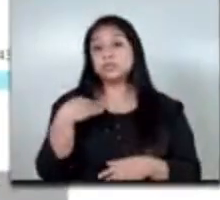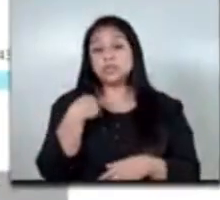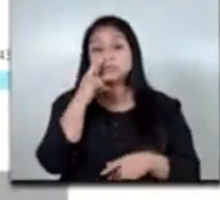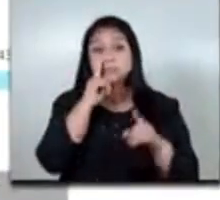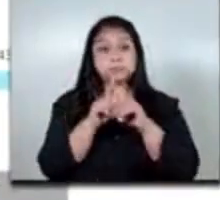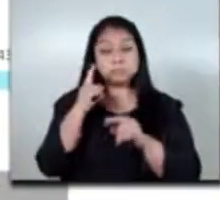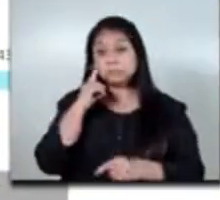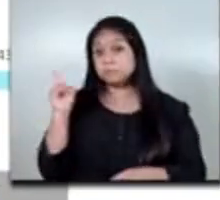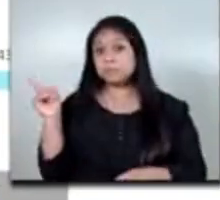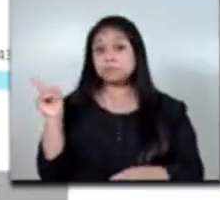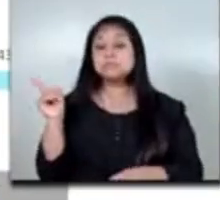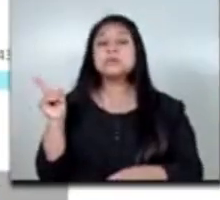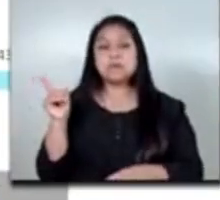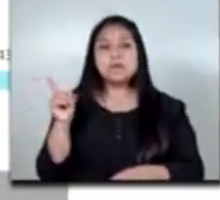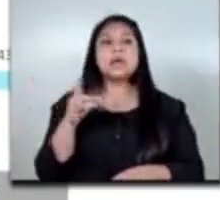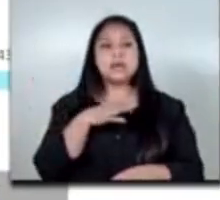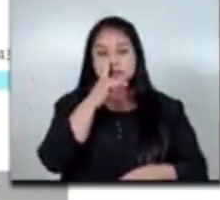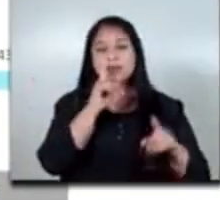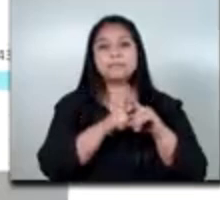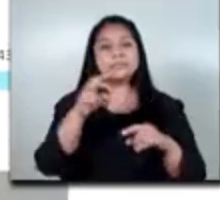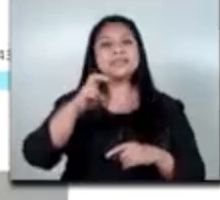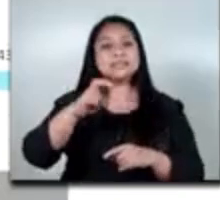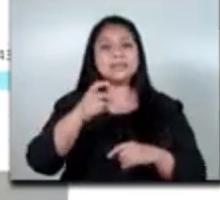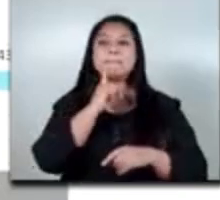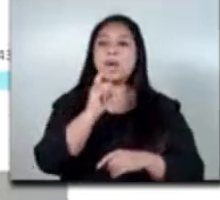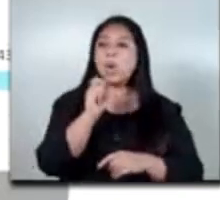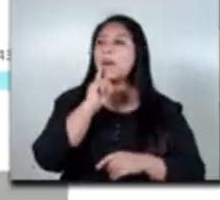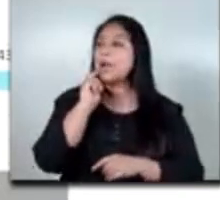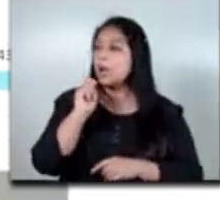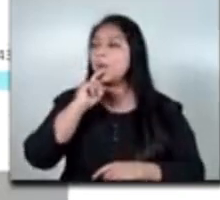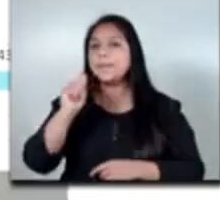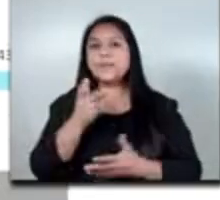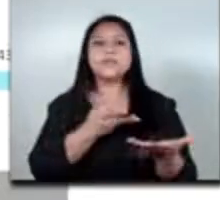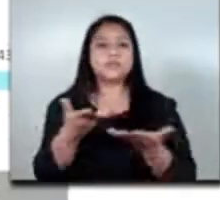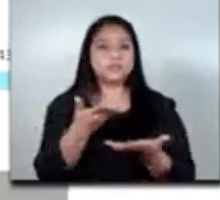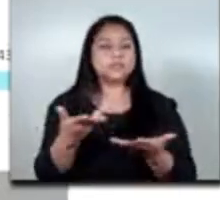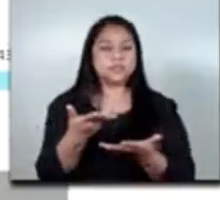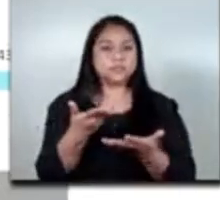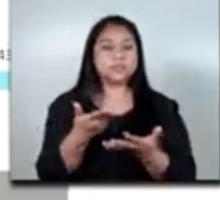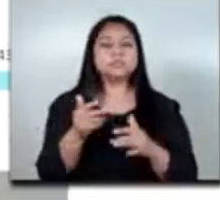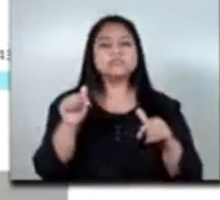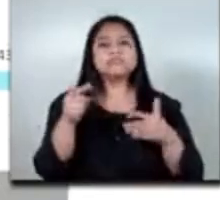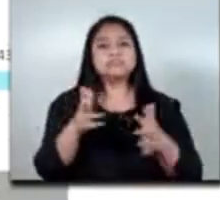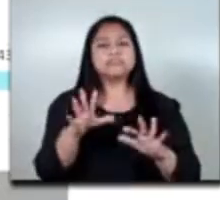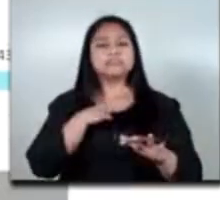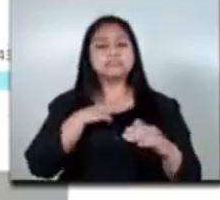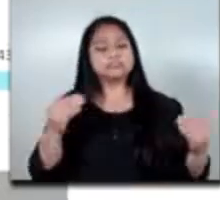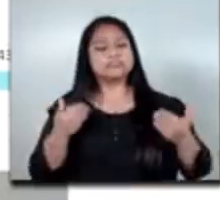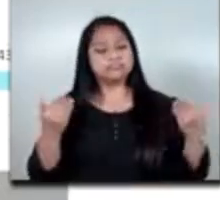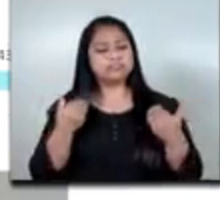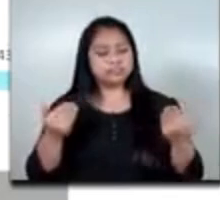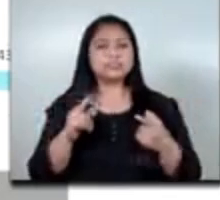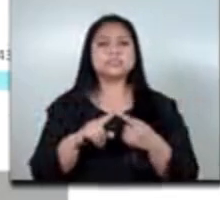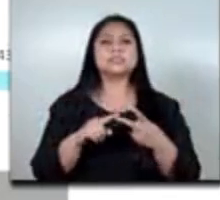crecimiento ha venido también la necesidad de ir mejorando los servicios hemos tenido muchas alegrías hemos tenido